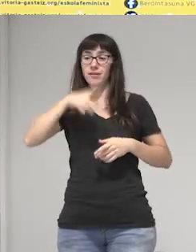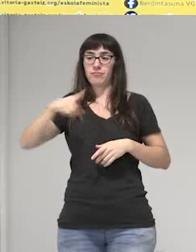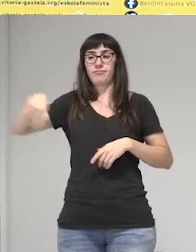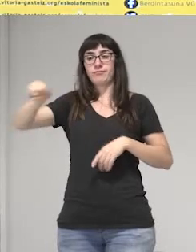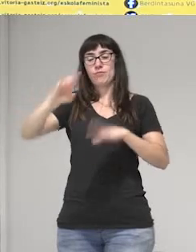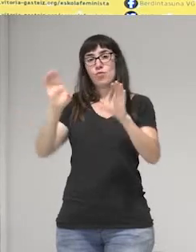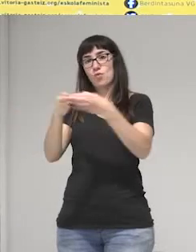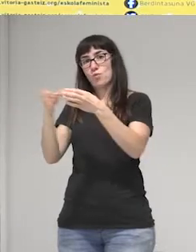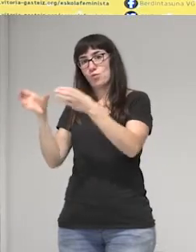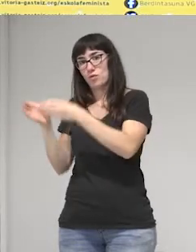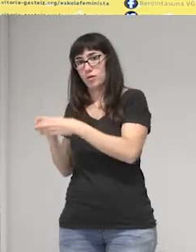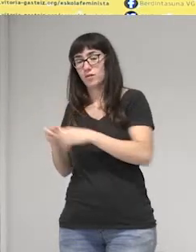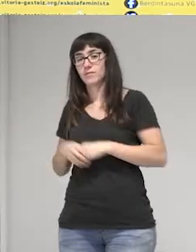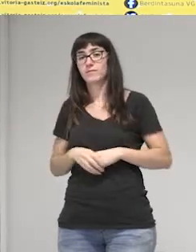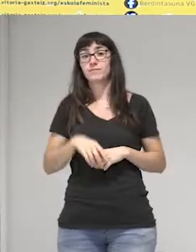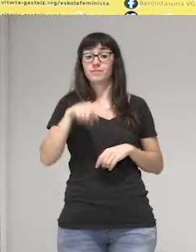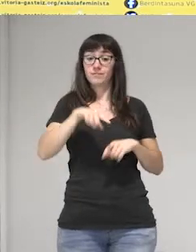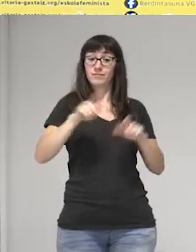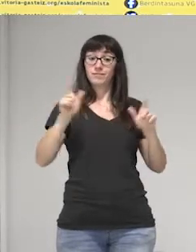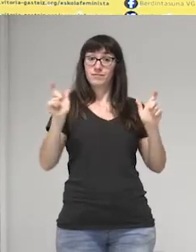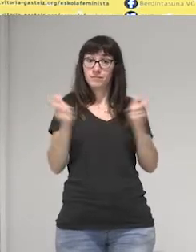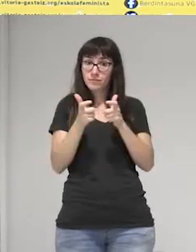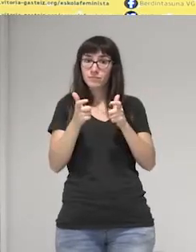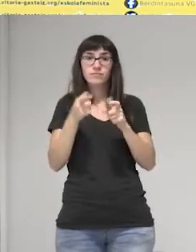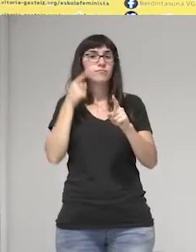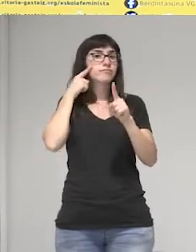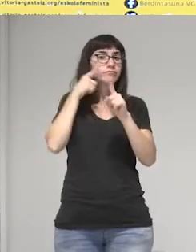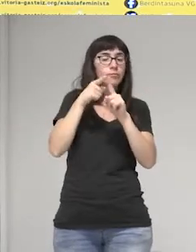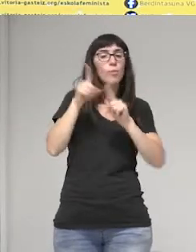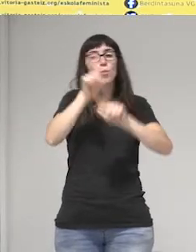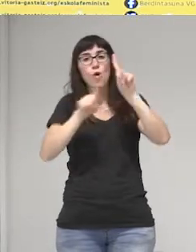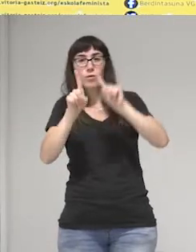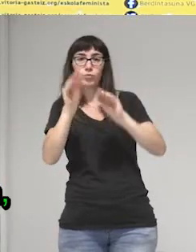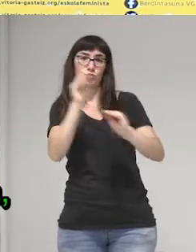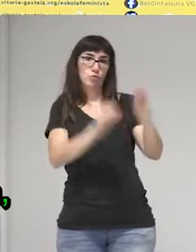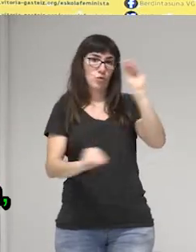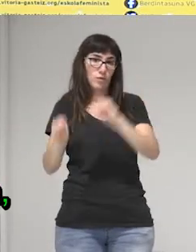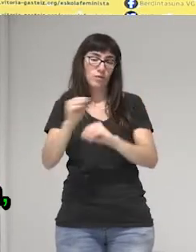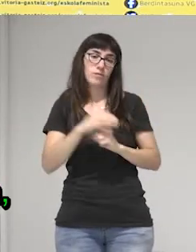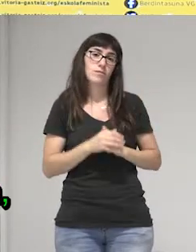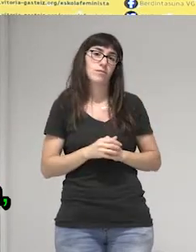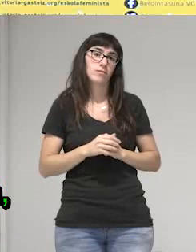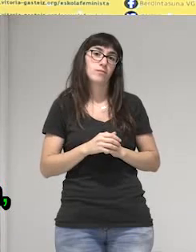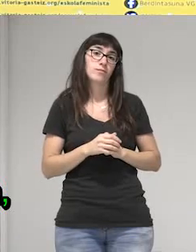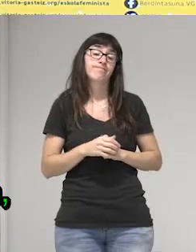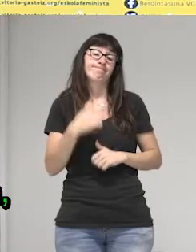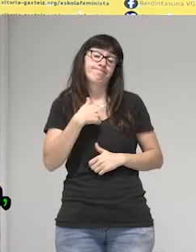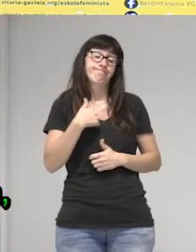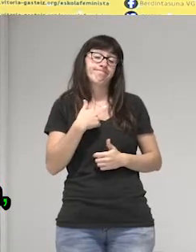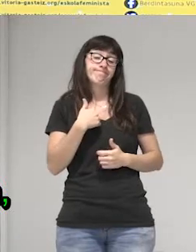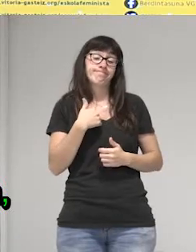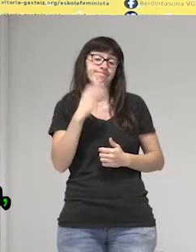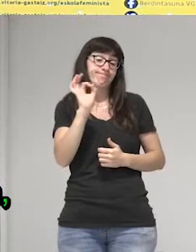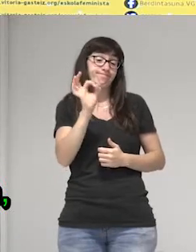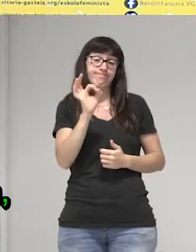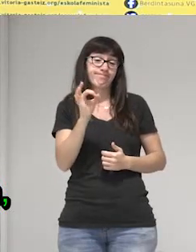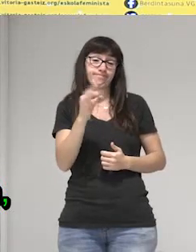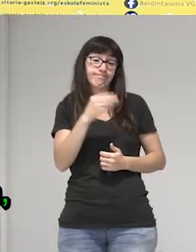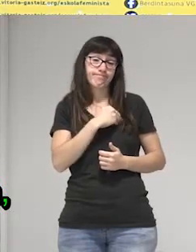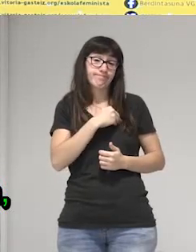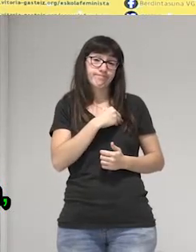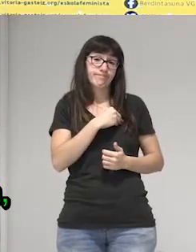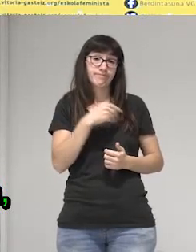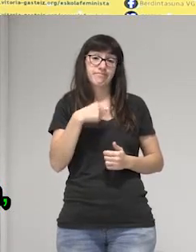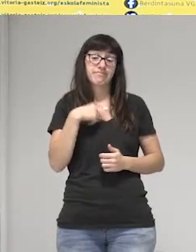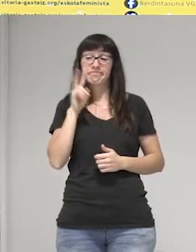Y ahí entonces acordamos para la resolución de las problemáticas. Yo tengo que lamentar de que me doy